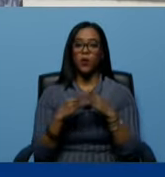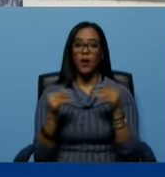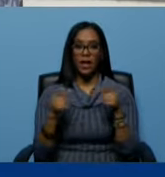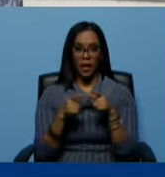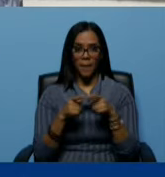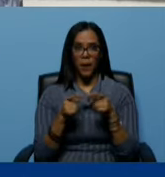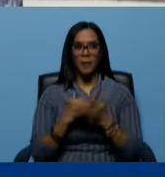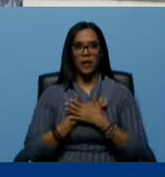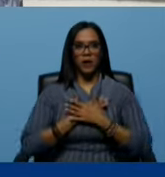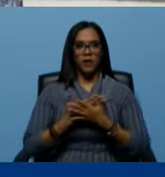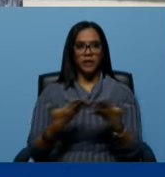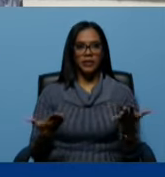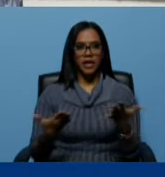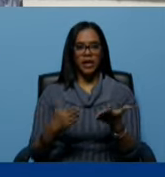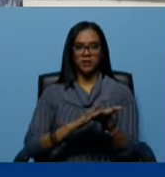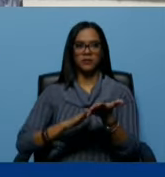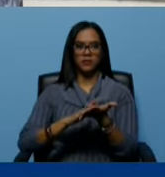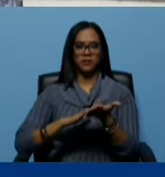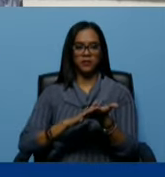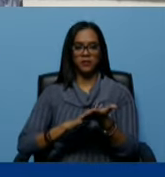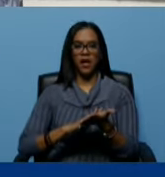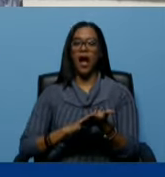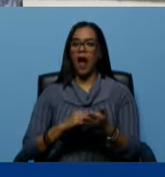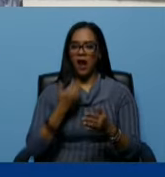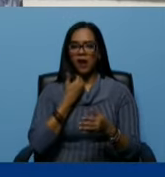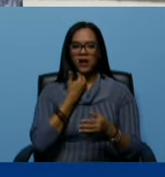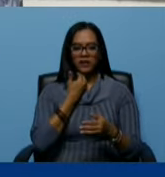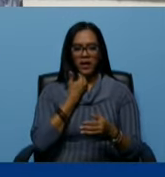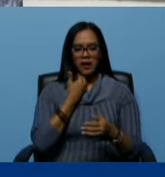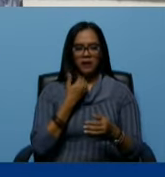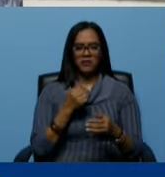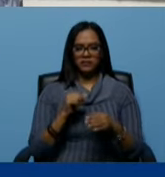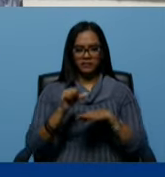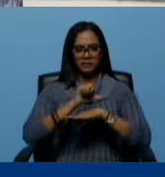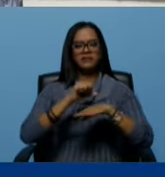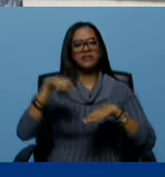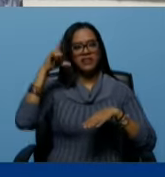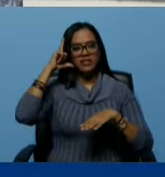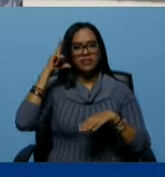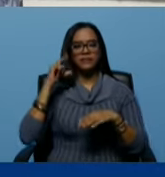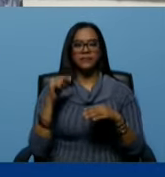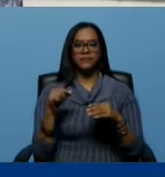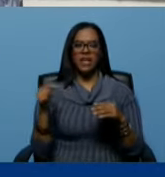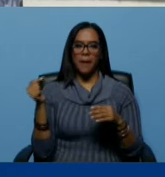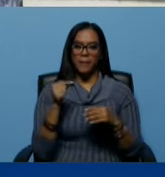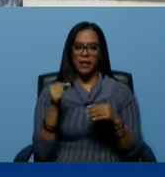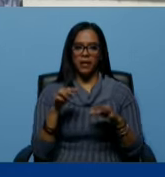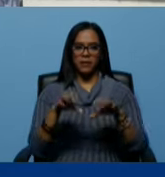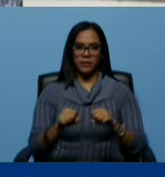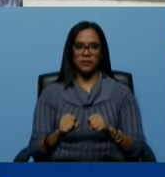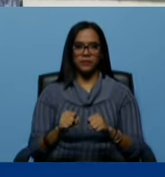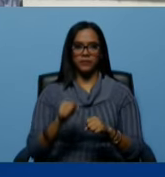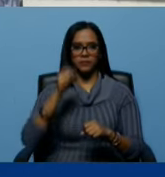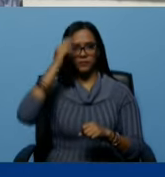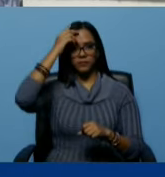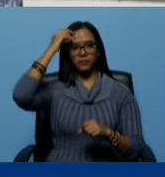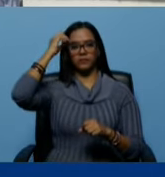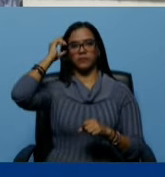para ofrecerle resolución a las patologías ginecológicas de mínima invasión. Bueno,